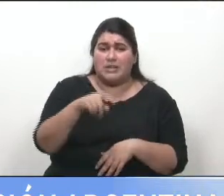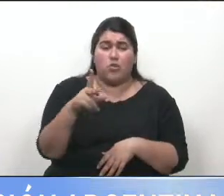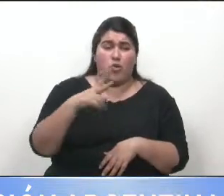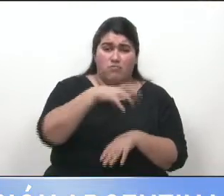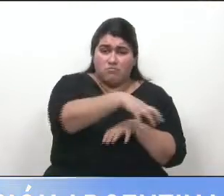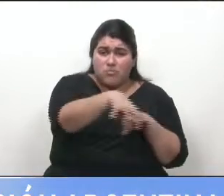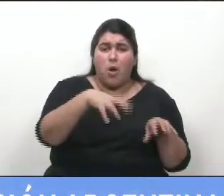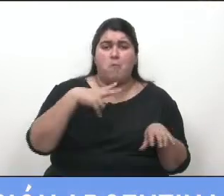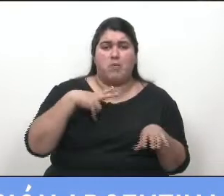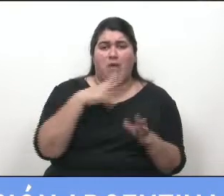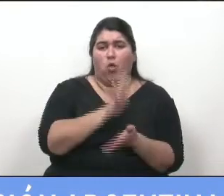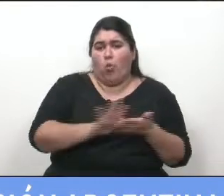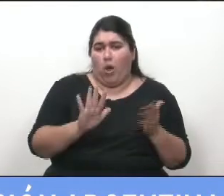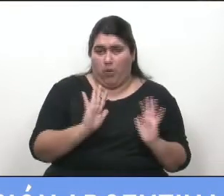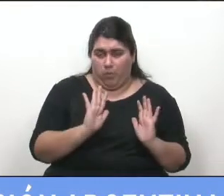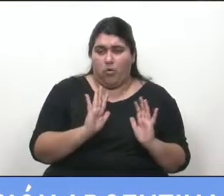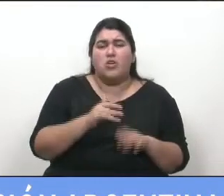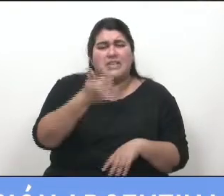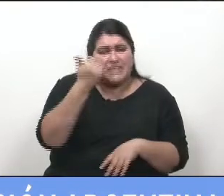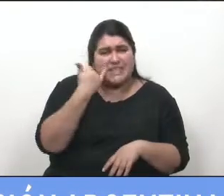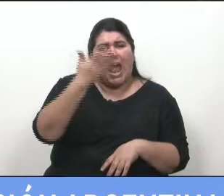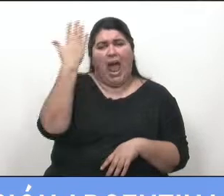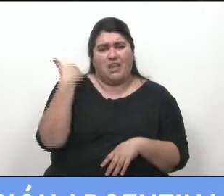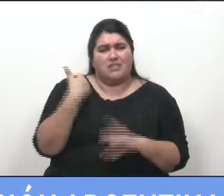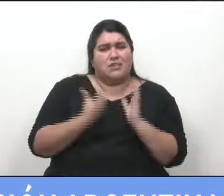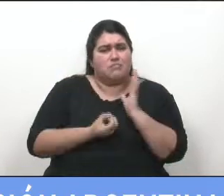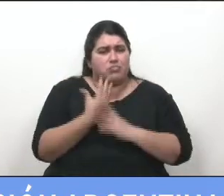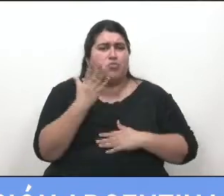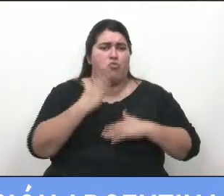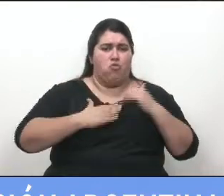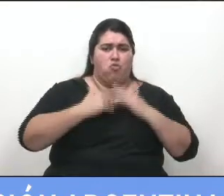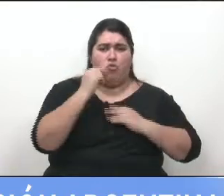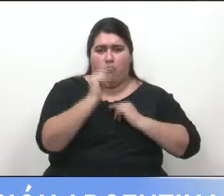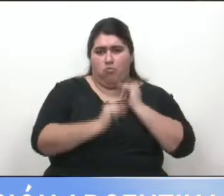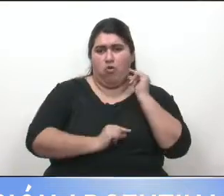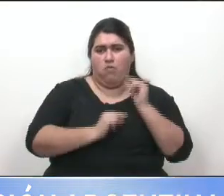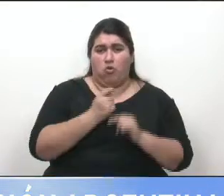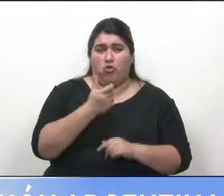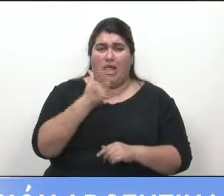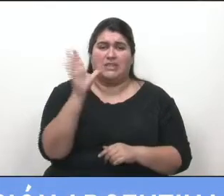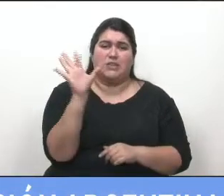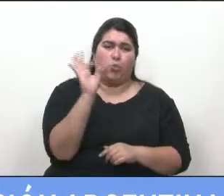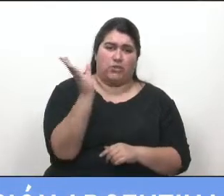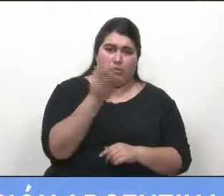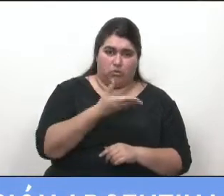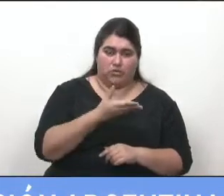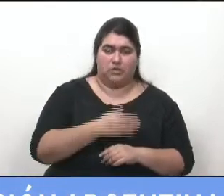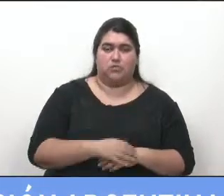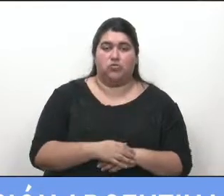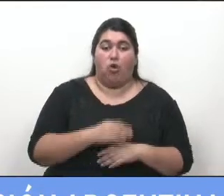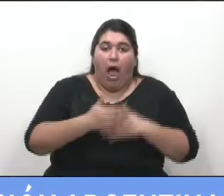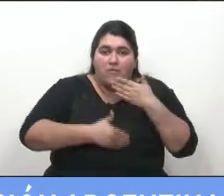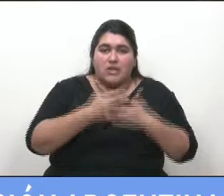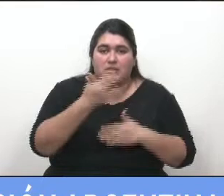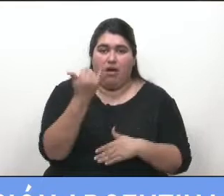que incluye a aquellos ya iniciados con un grado de avance de hasta el 50%. Como se